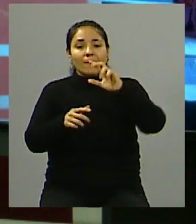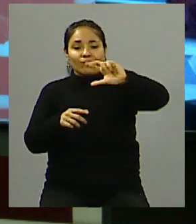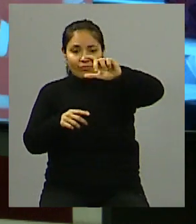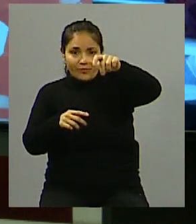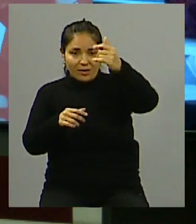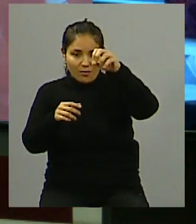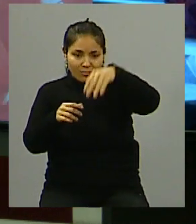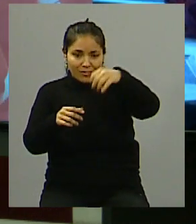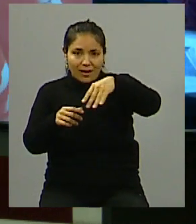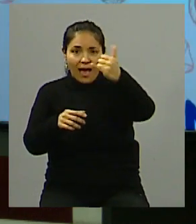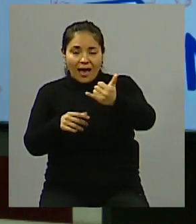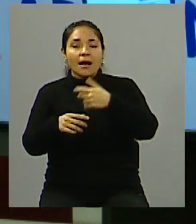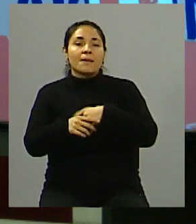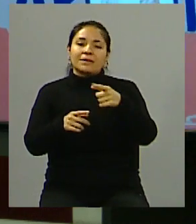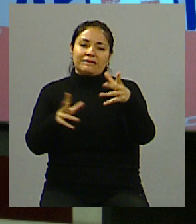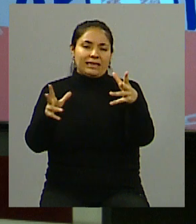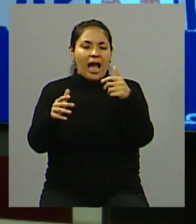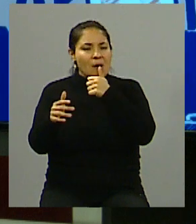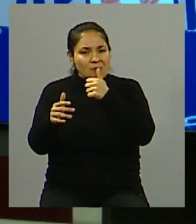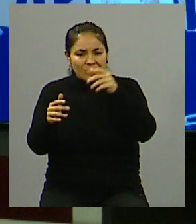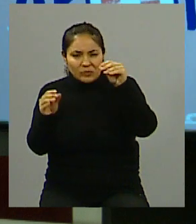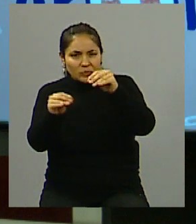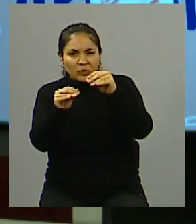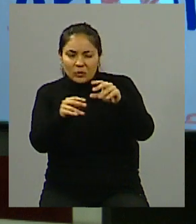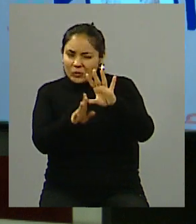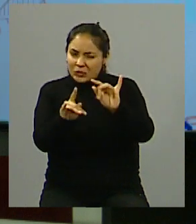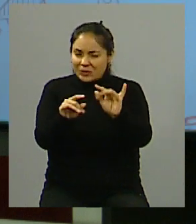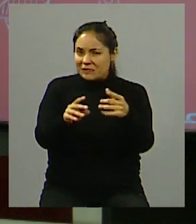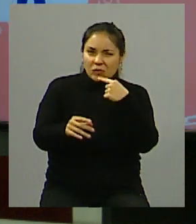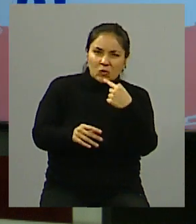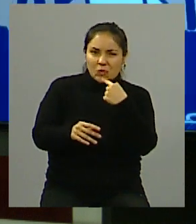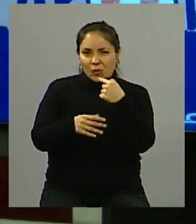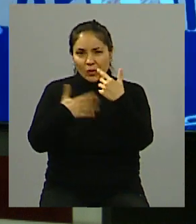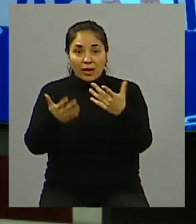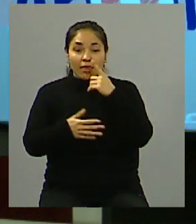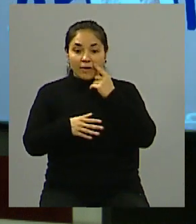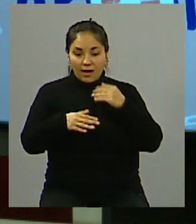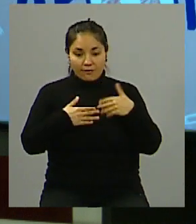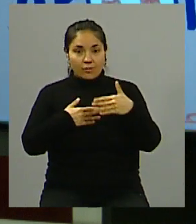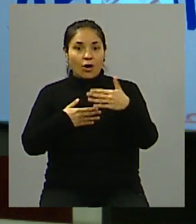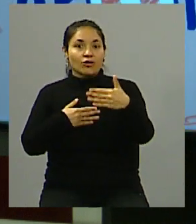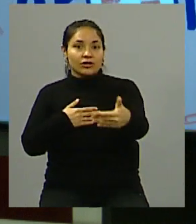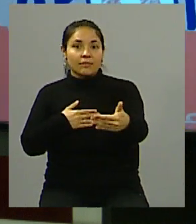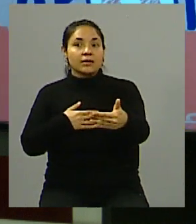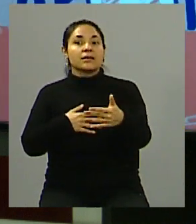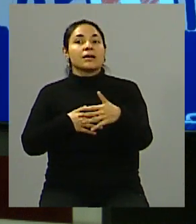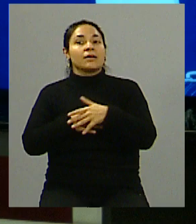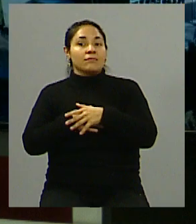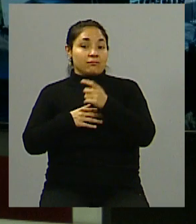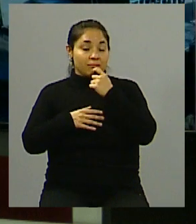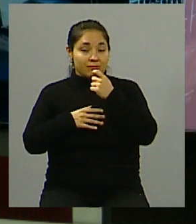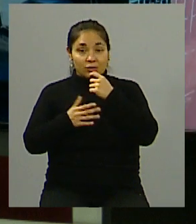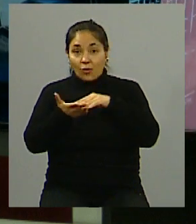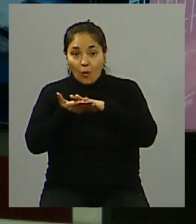de la canilla, pero bueno, es agua que cada vez viene más complicada y que en los próximos días, si no se